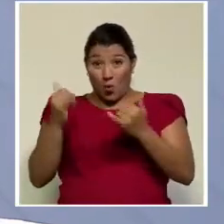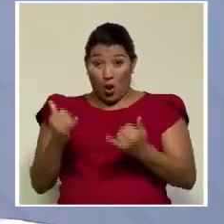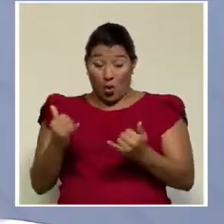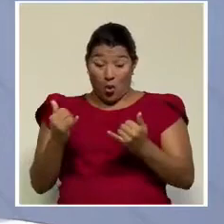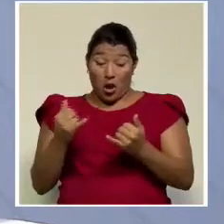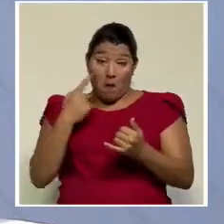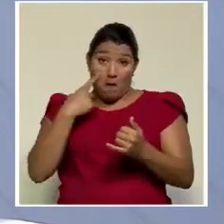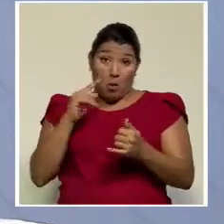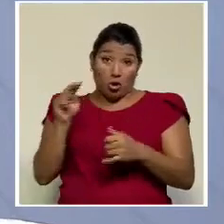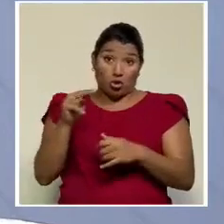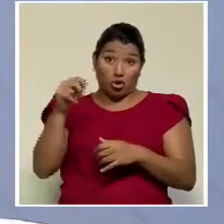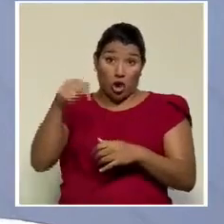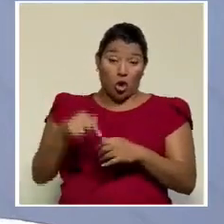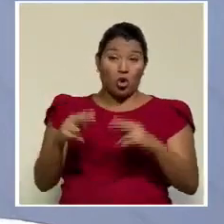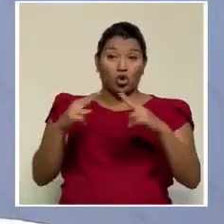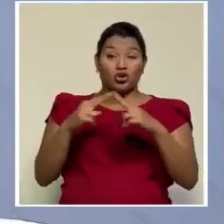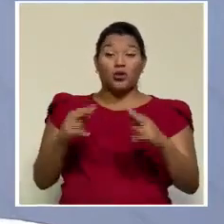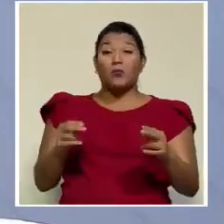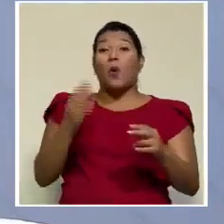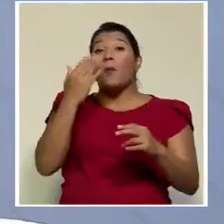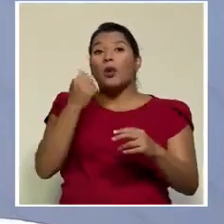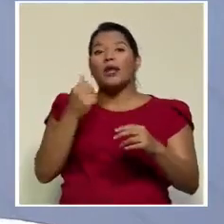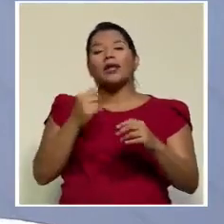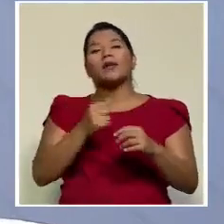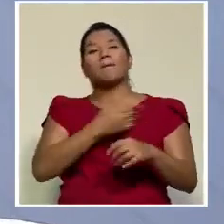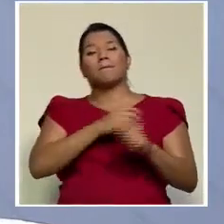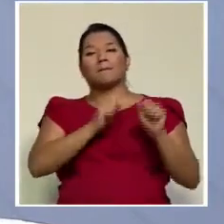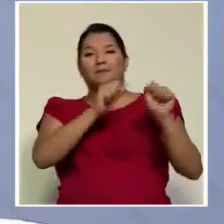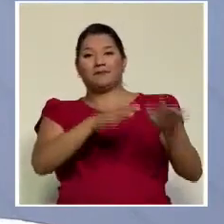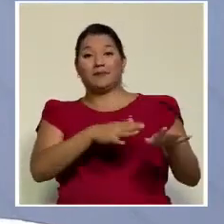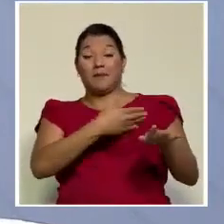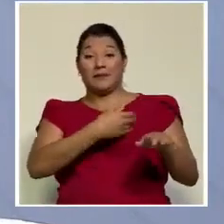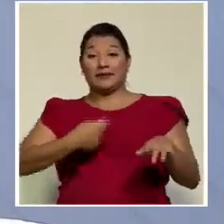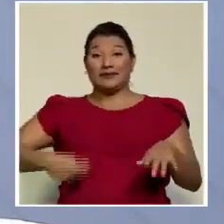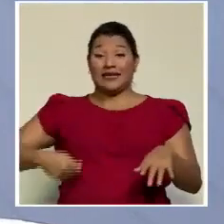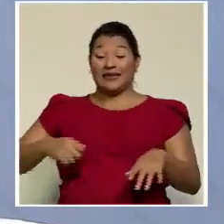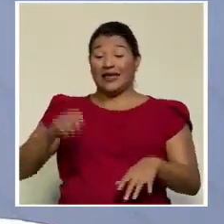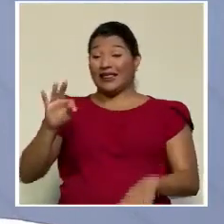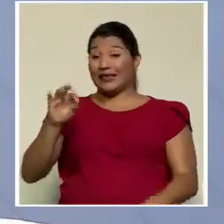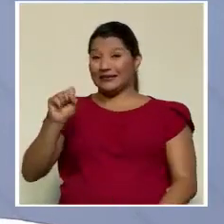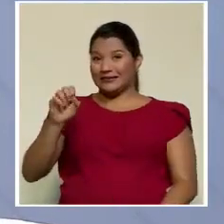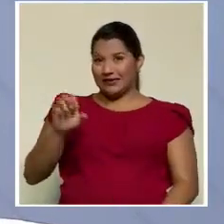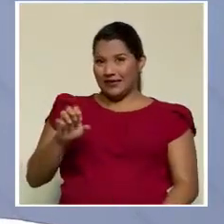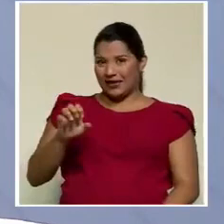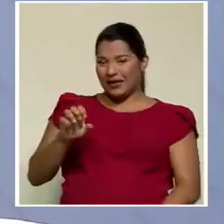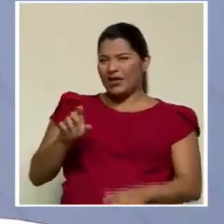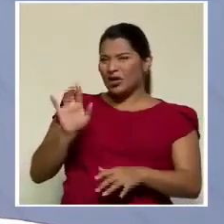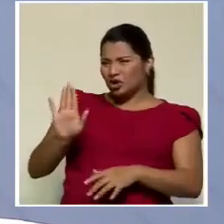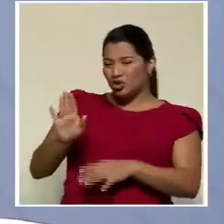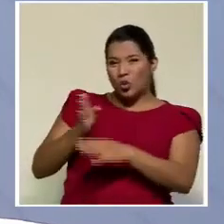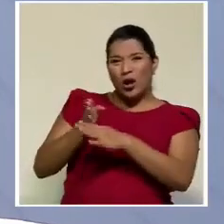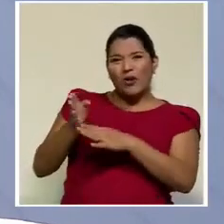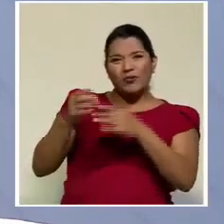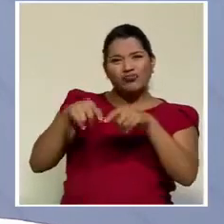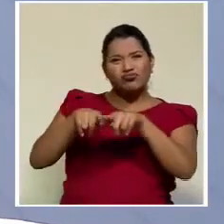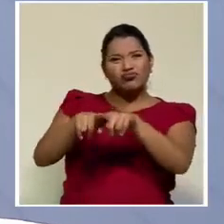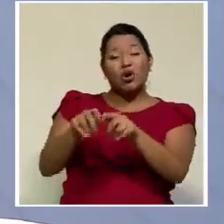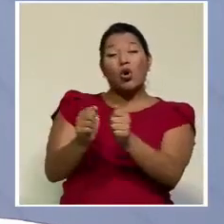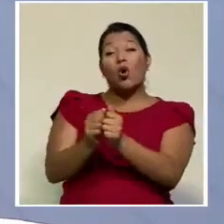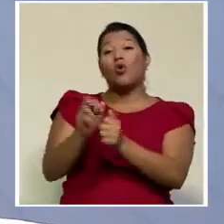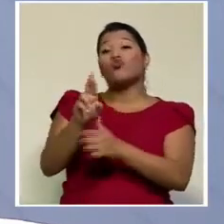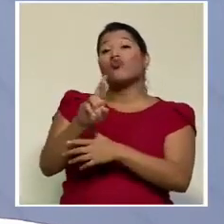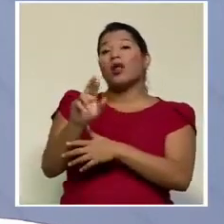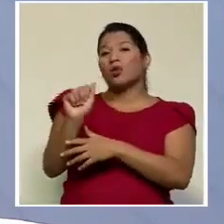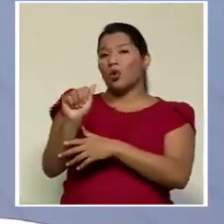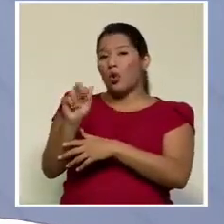la noticia que conocimos hoy con la salida del presidente Luis Antonio Sobrado, cuya carrera va en paralelo con la de Rolando Araya. La primera